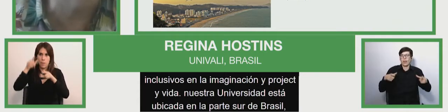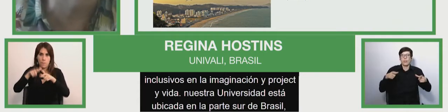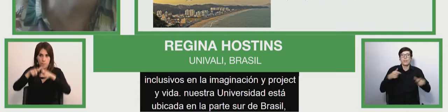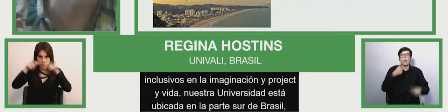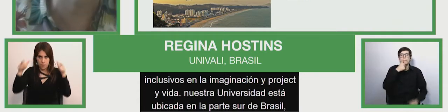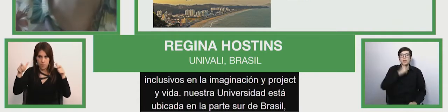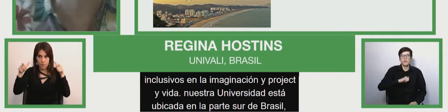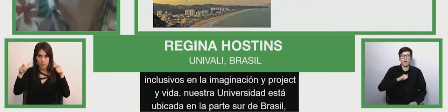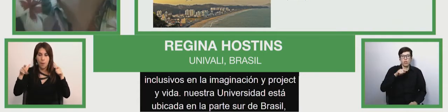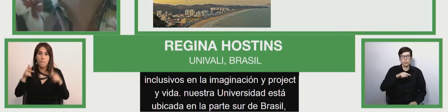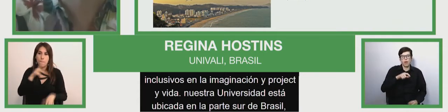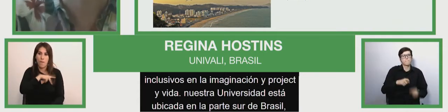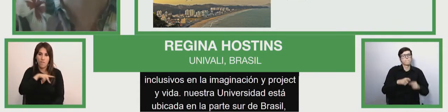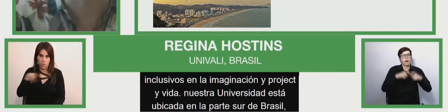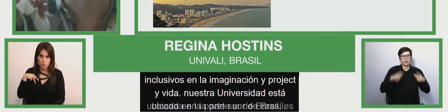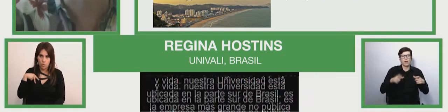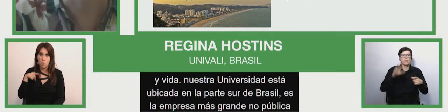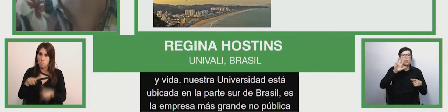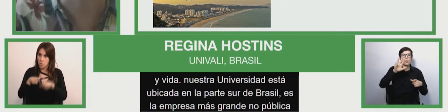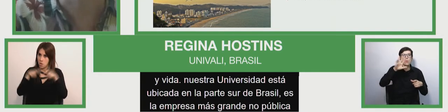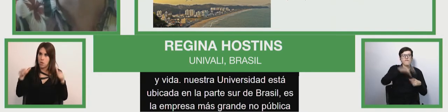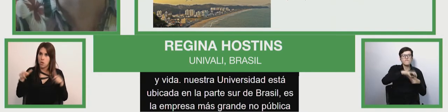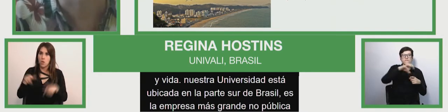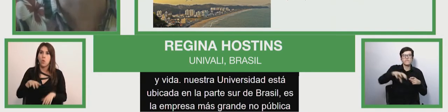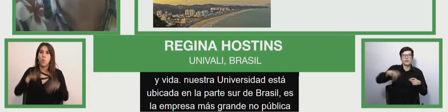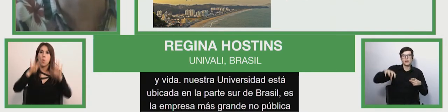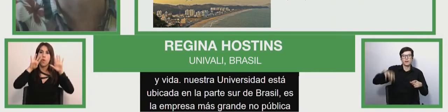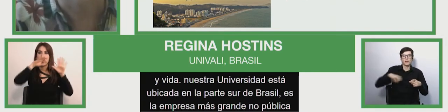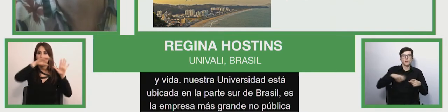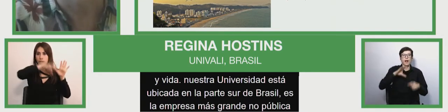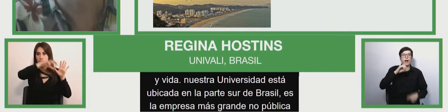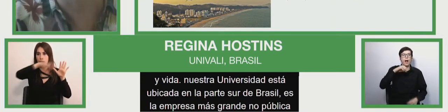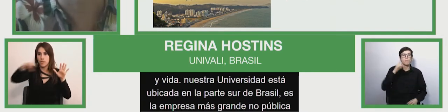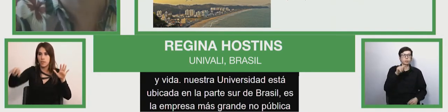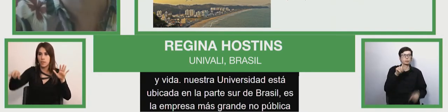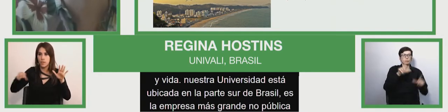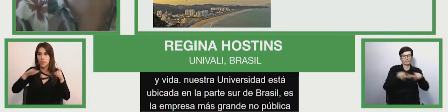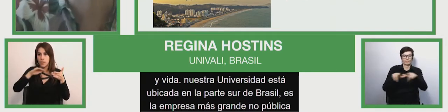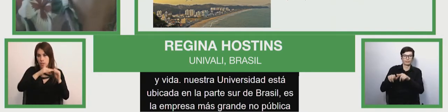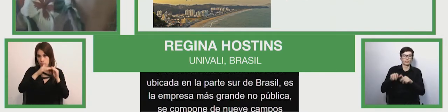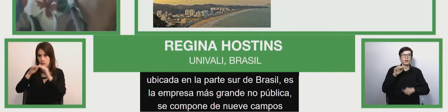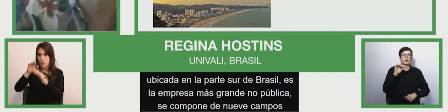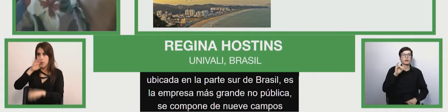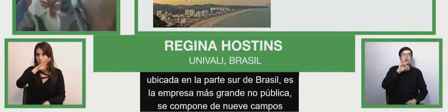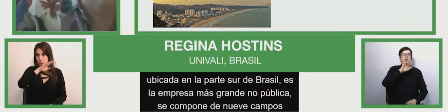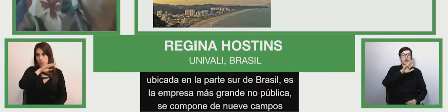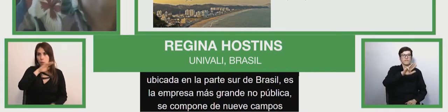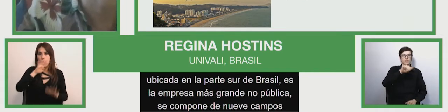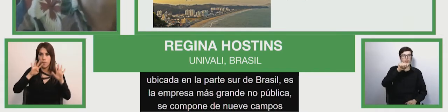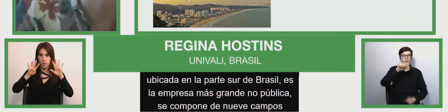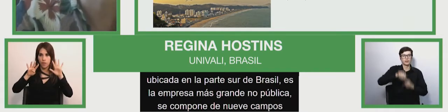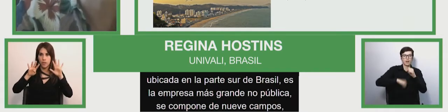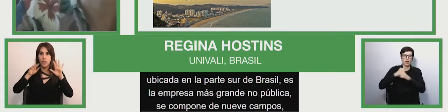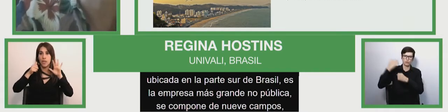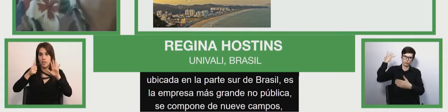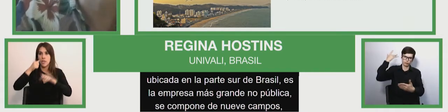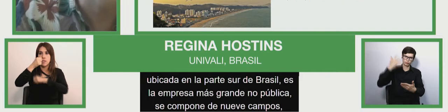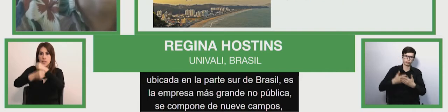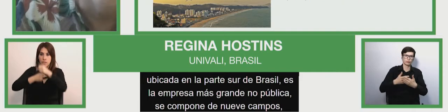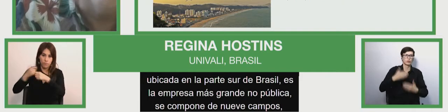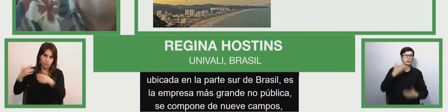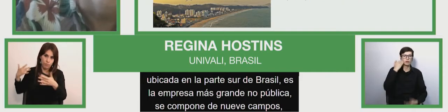compone de nueve campuses y 56 años de operación y tiene más de 23.000